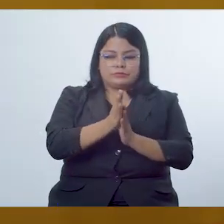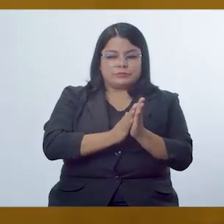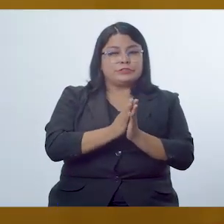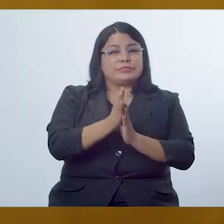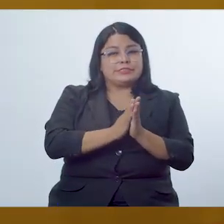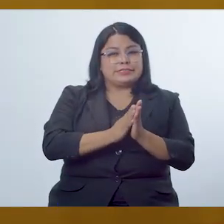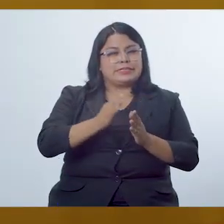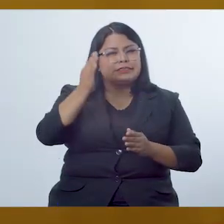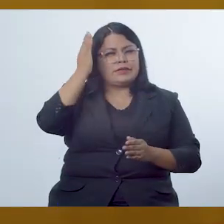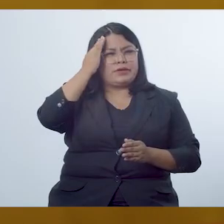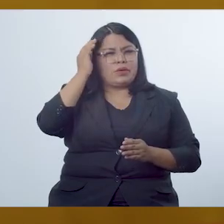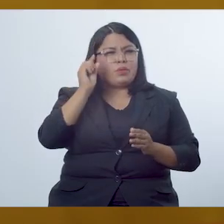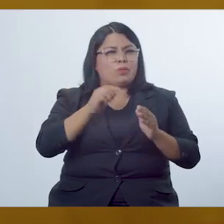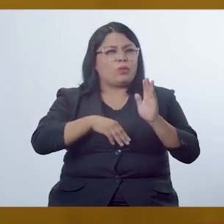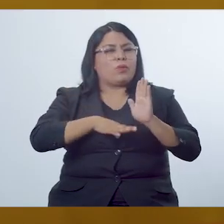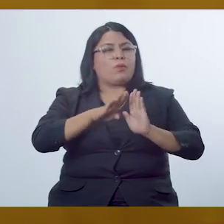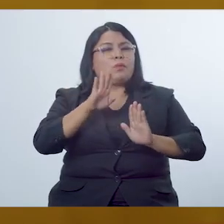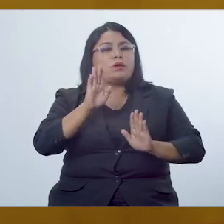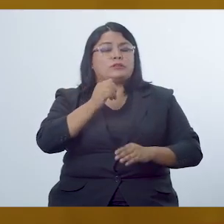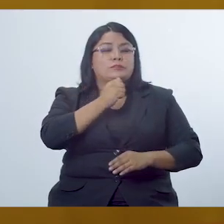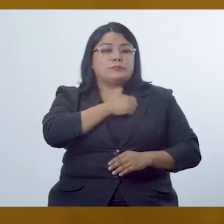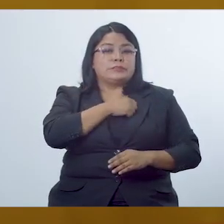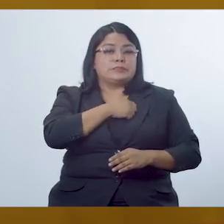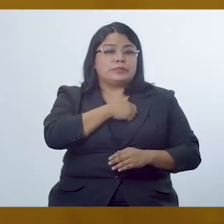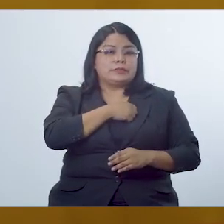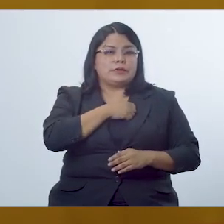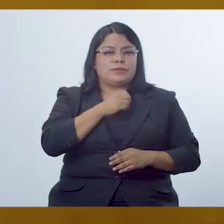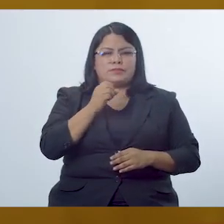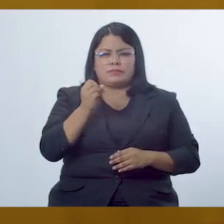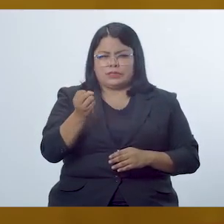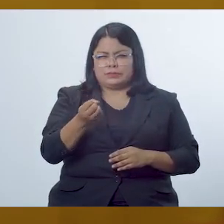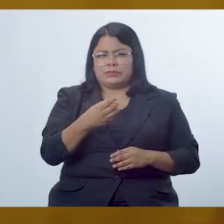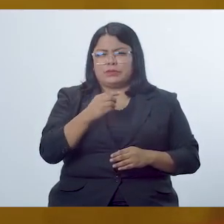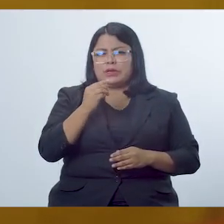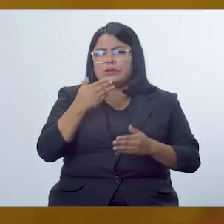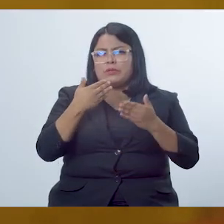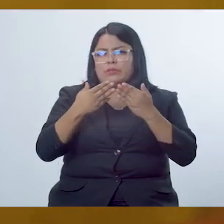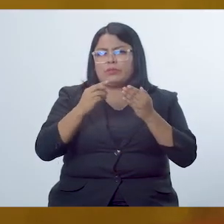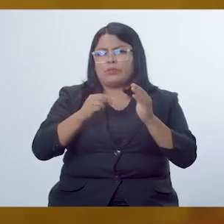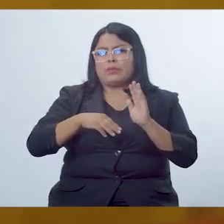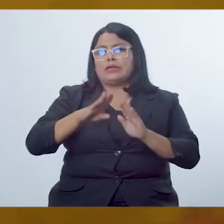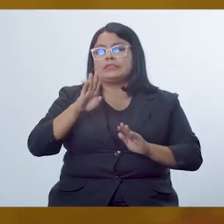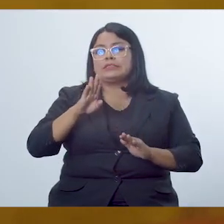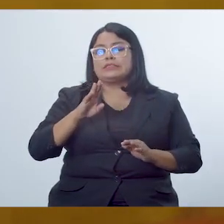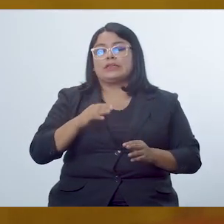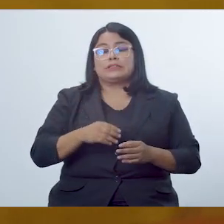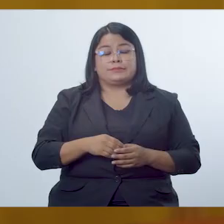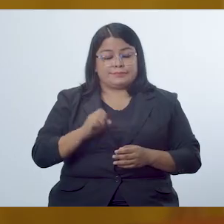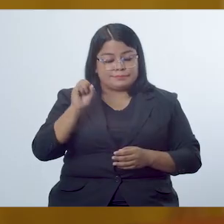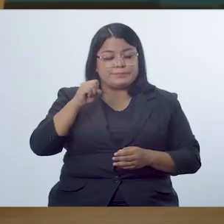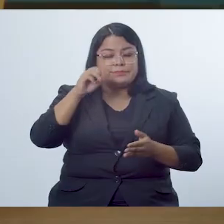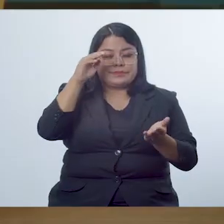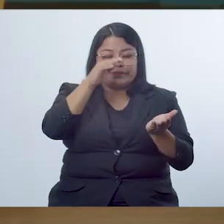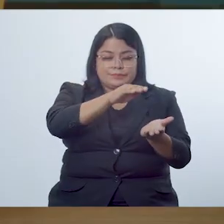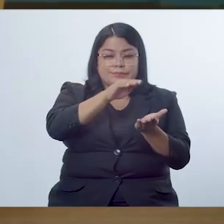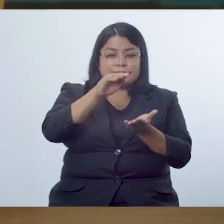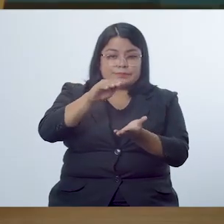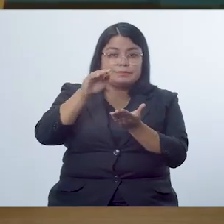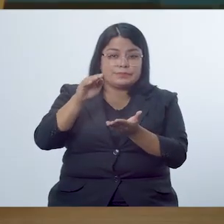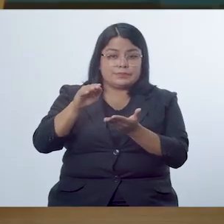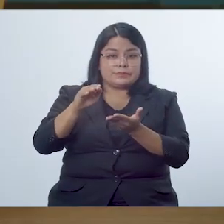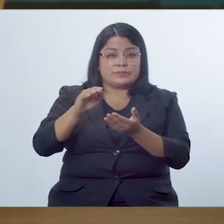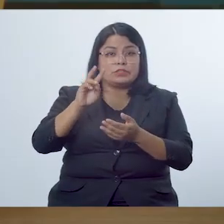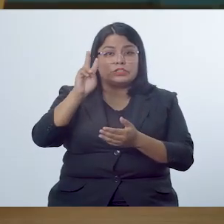Qué interesante Francisco conocer un poco más sobre los productos. ¿Me podría ampliar un poquito más sobre este tema? Sí. Cada unidad